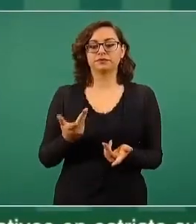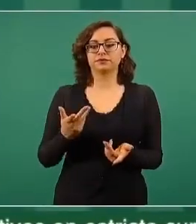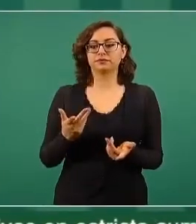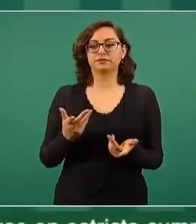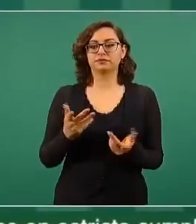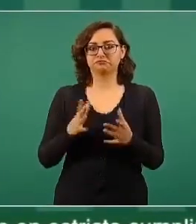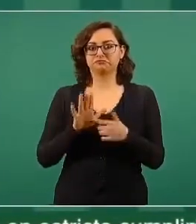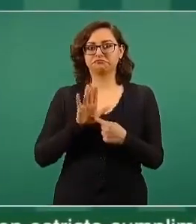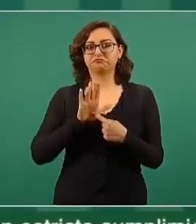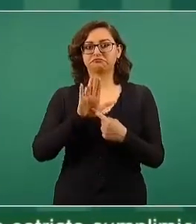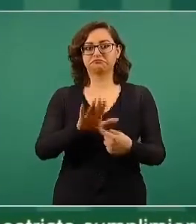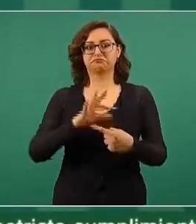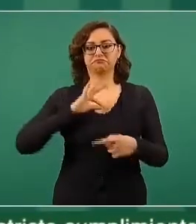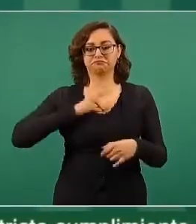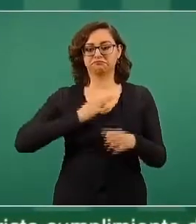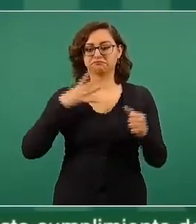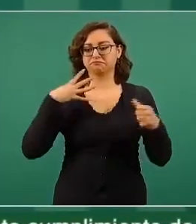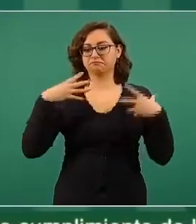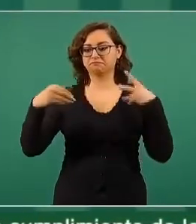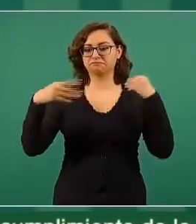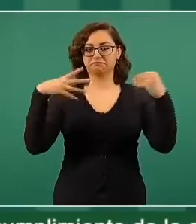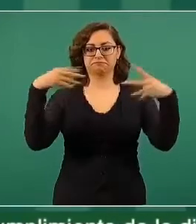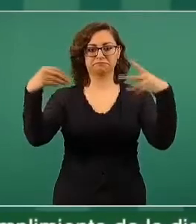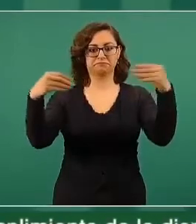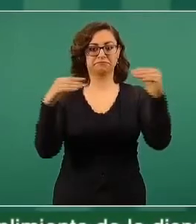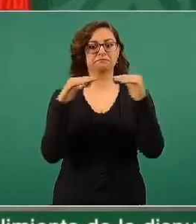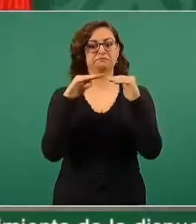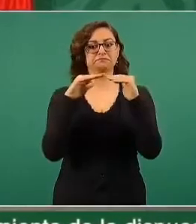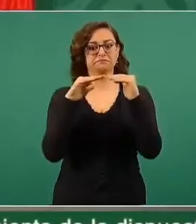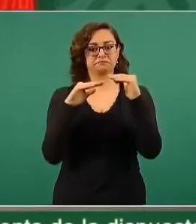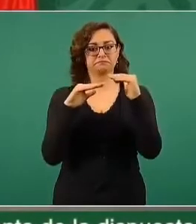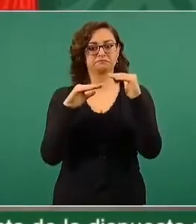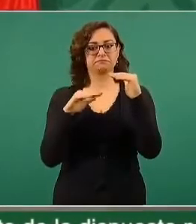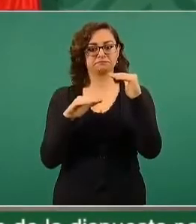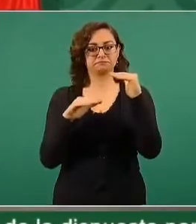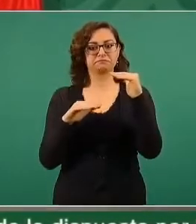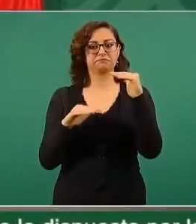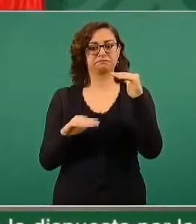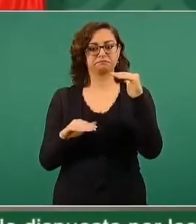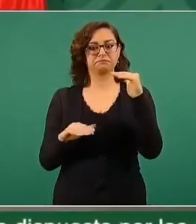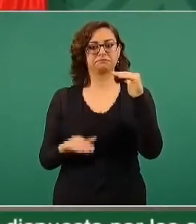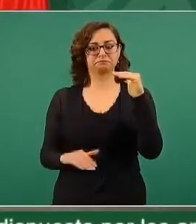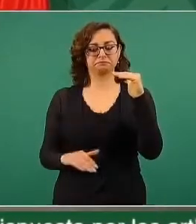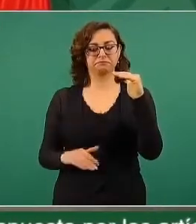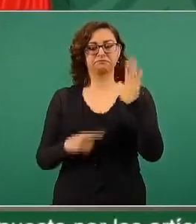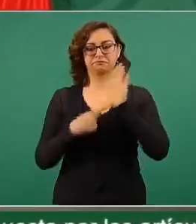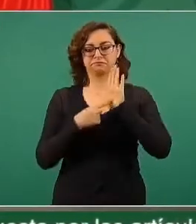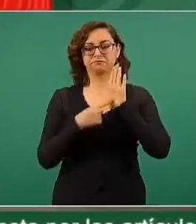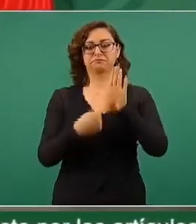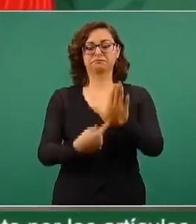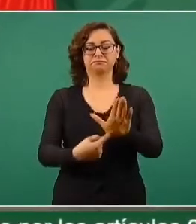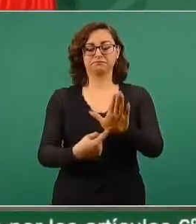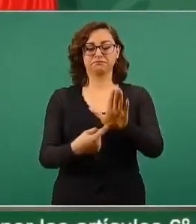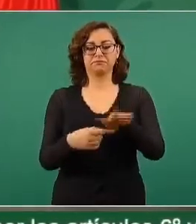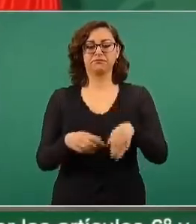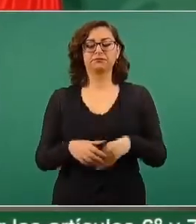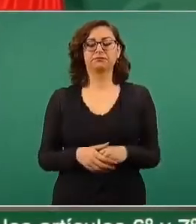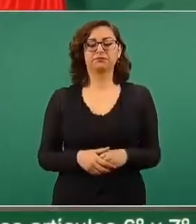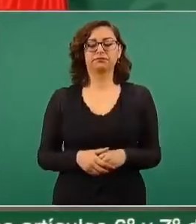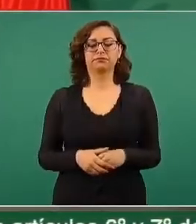bajando el contagio por COVID, está